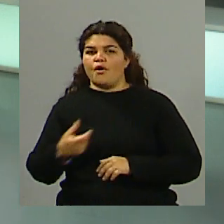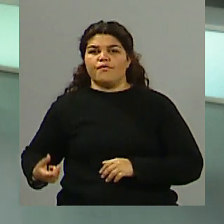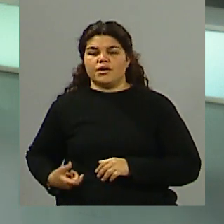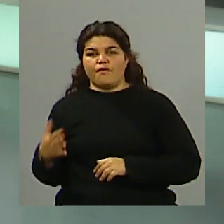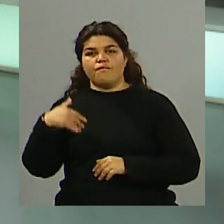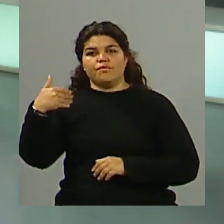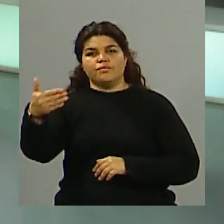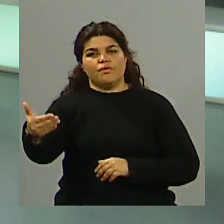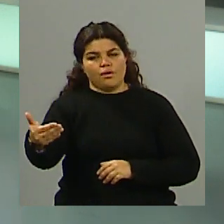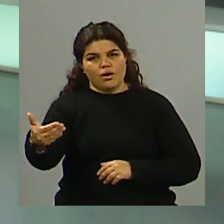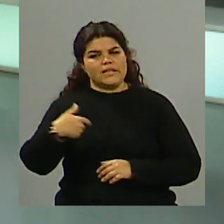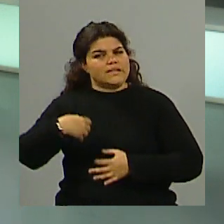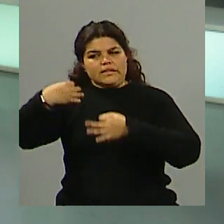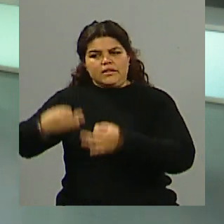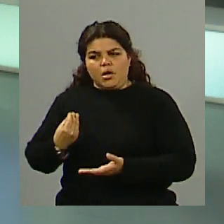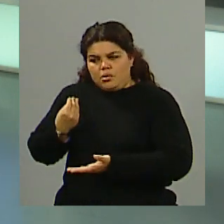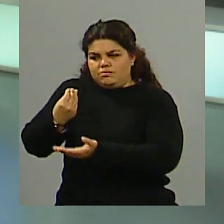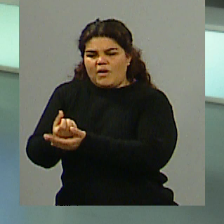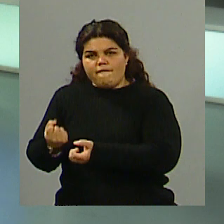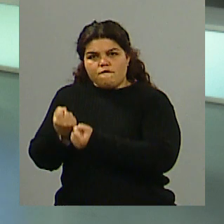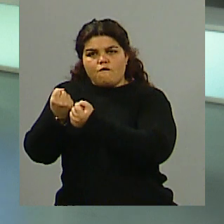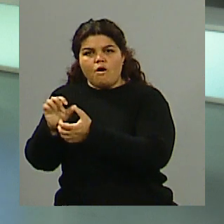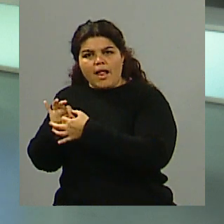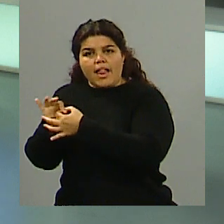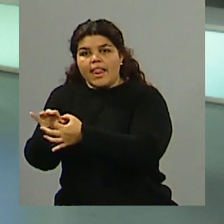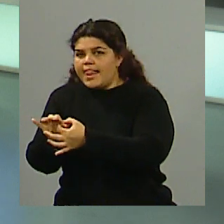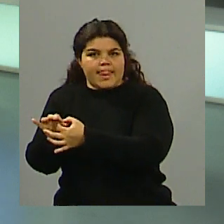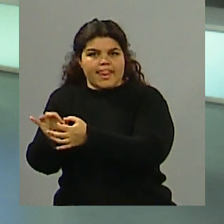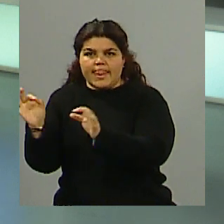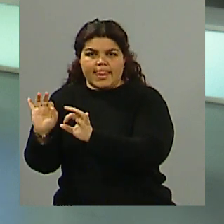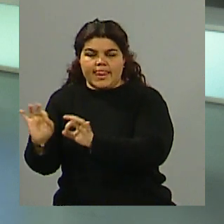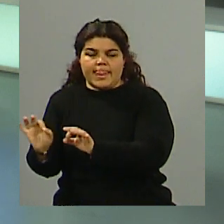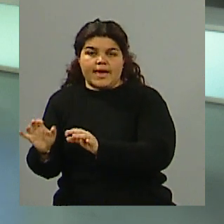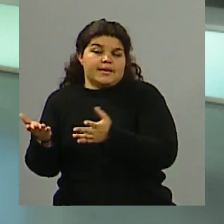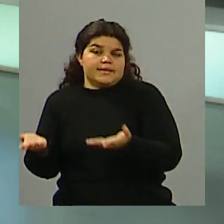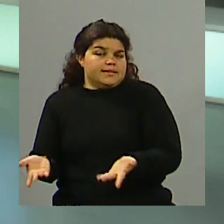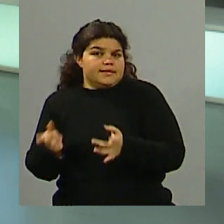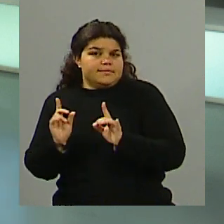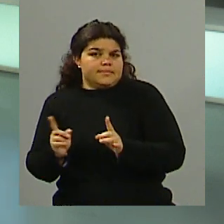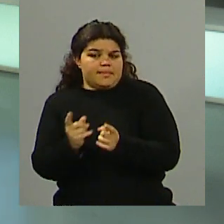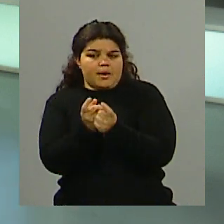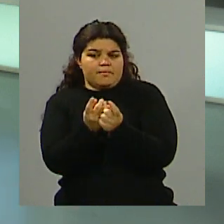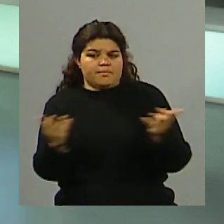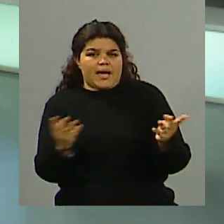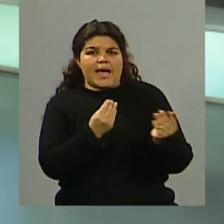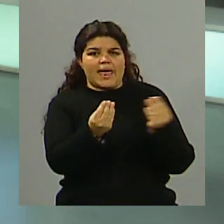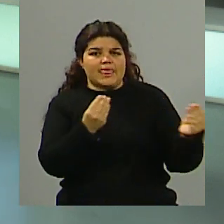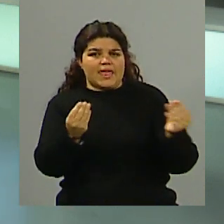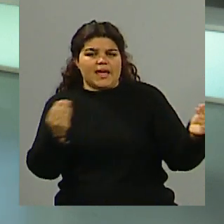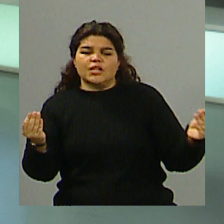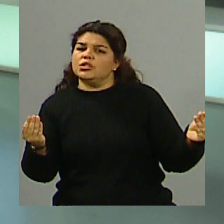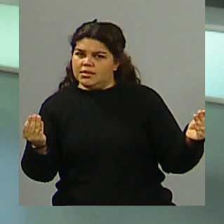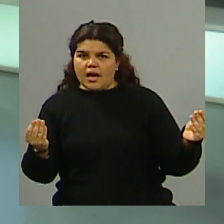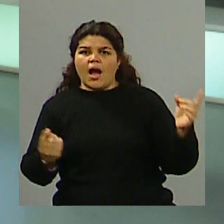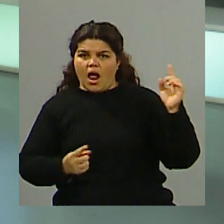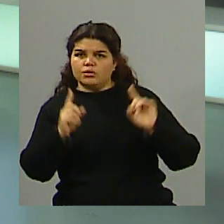eso también es lo que faltó. Pero bueno, la chicana estuvo constante y sonante en todo momento en